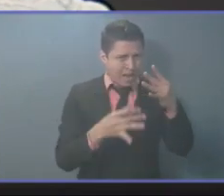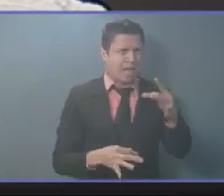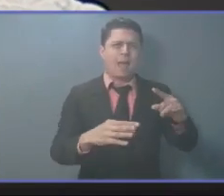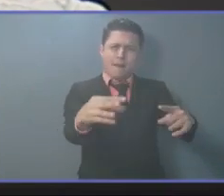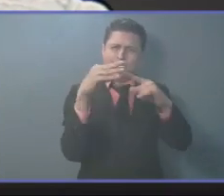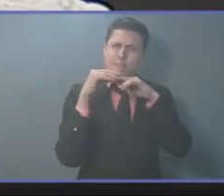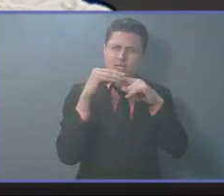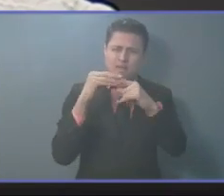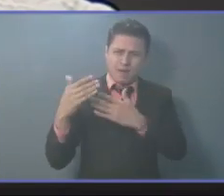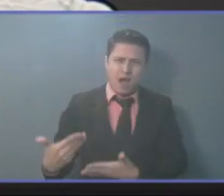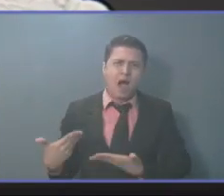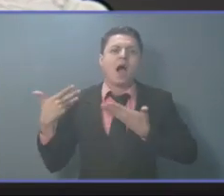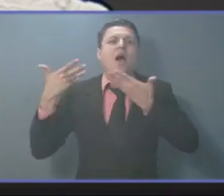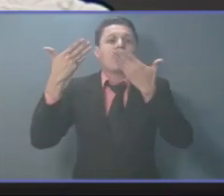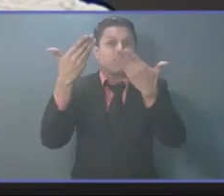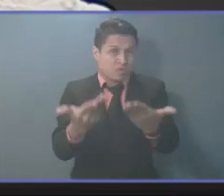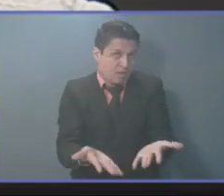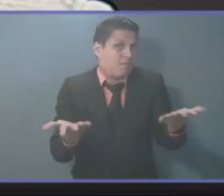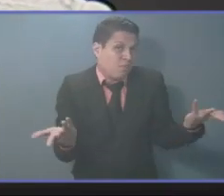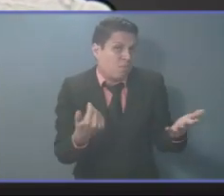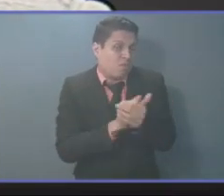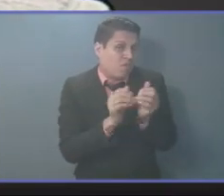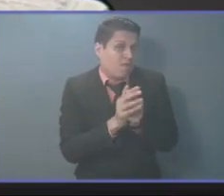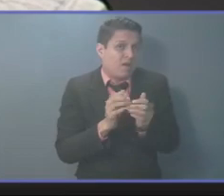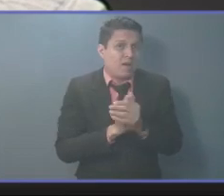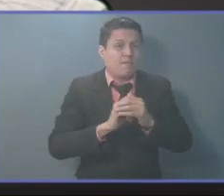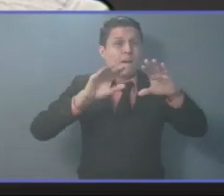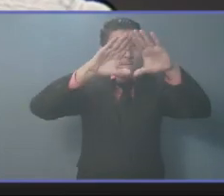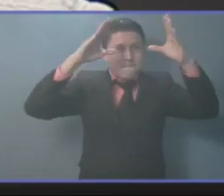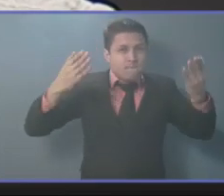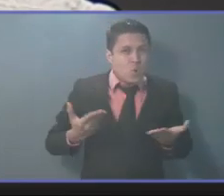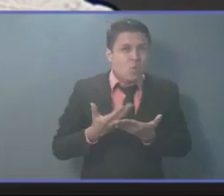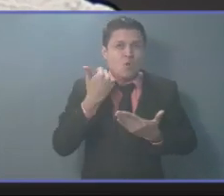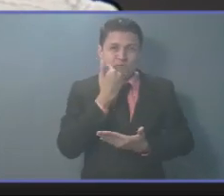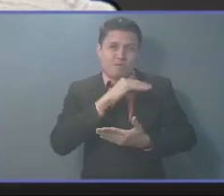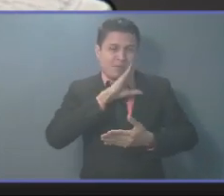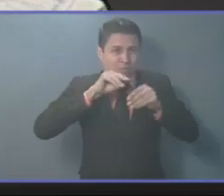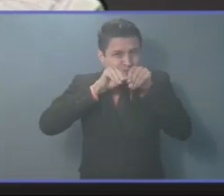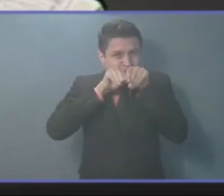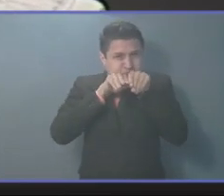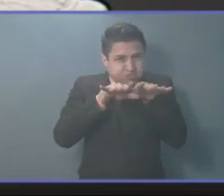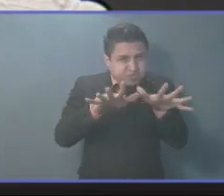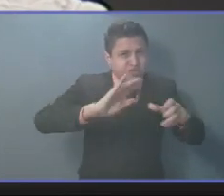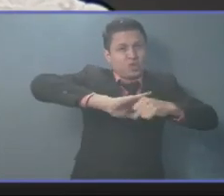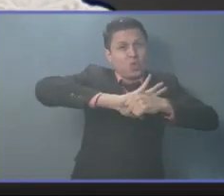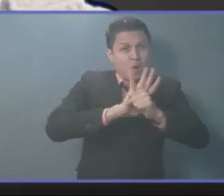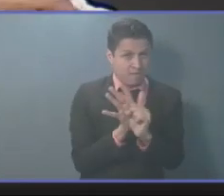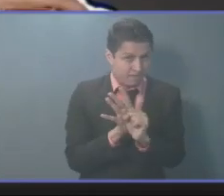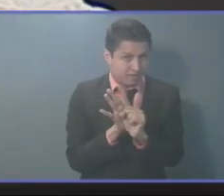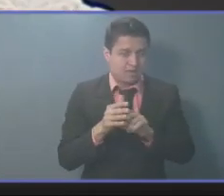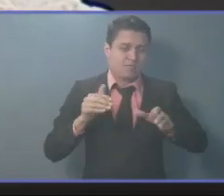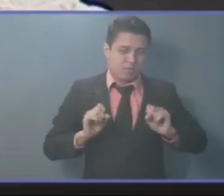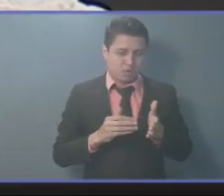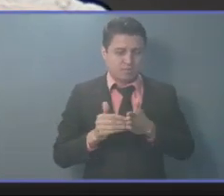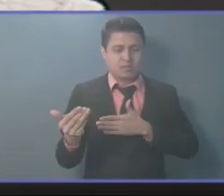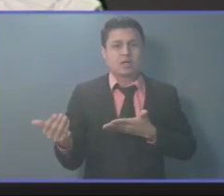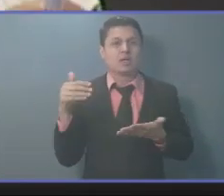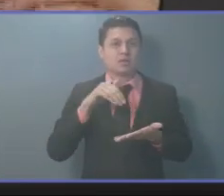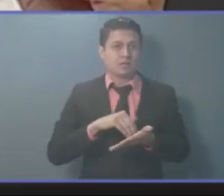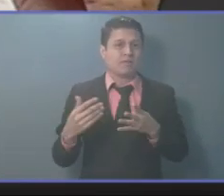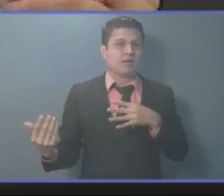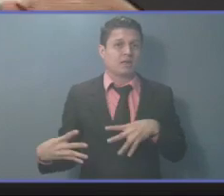por la pandemia COVID-19, atención integral de la vida, la salud y la reapertura de la economía